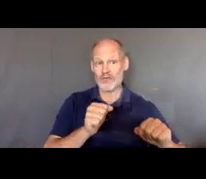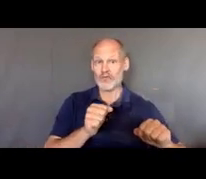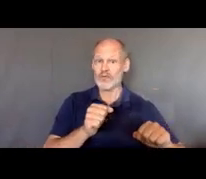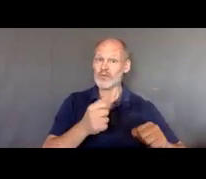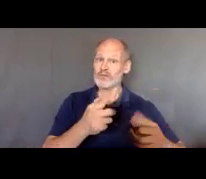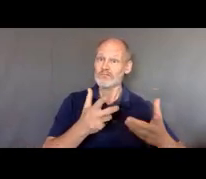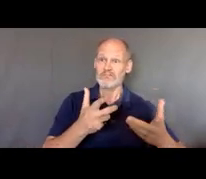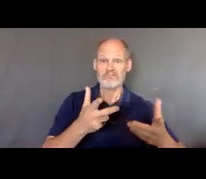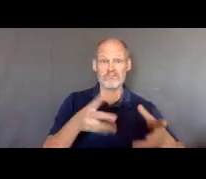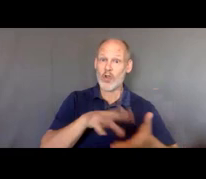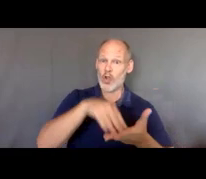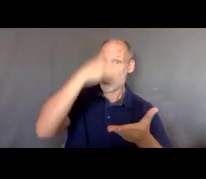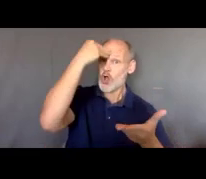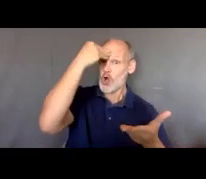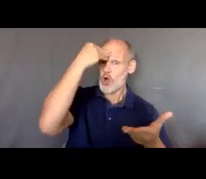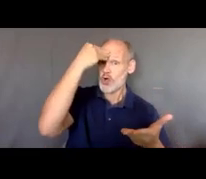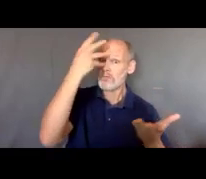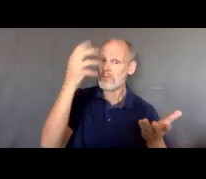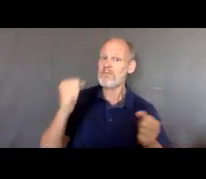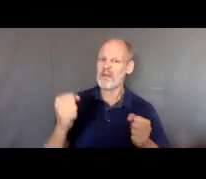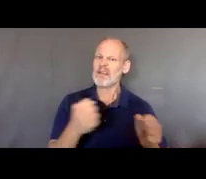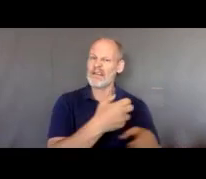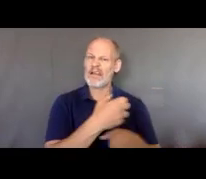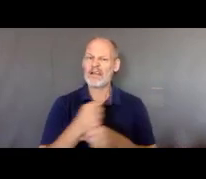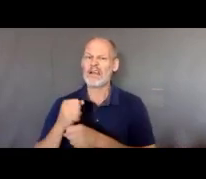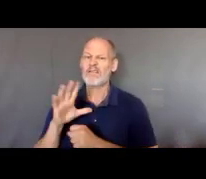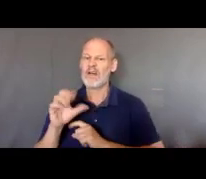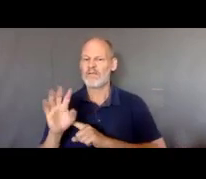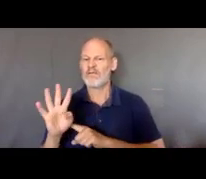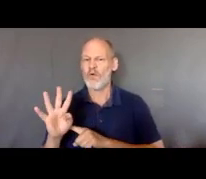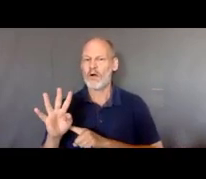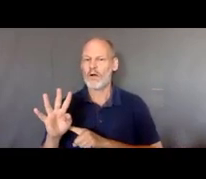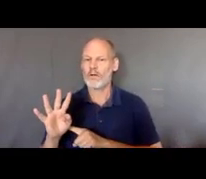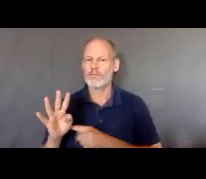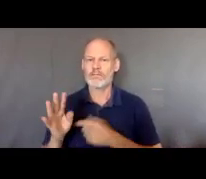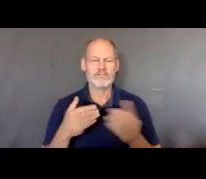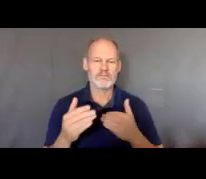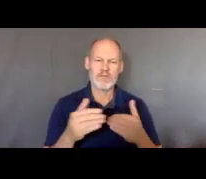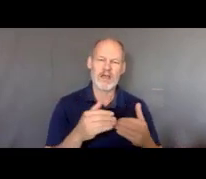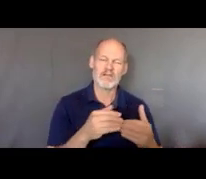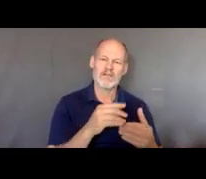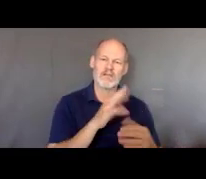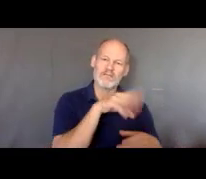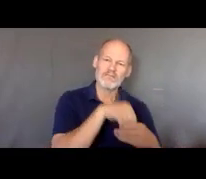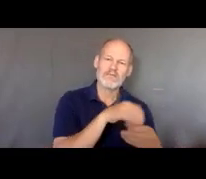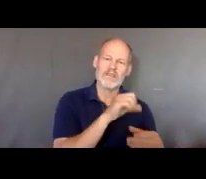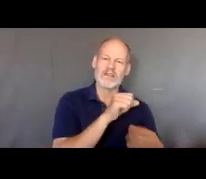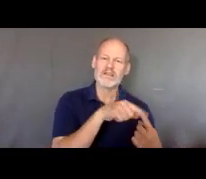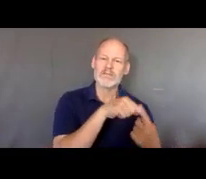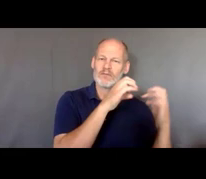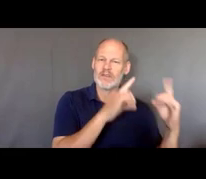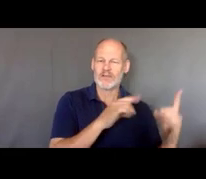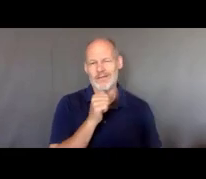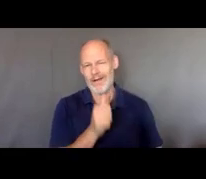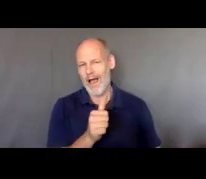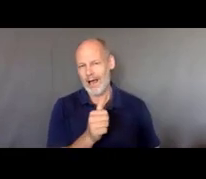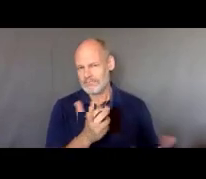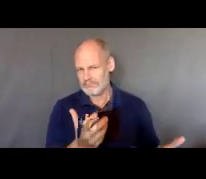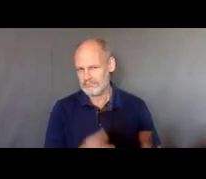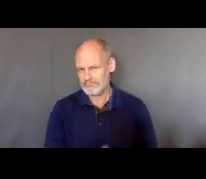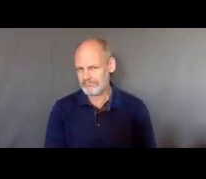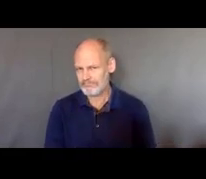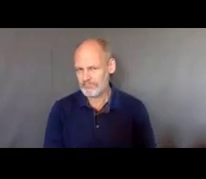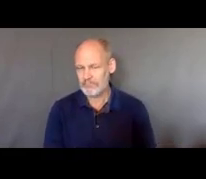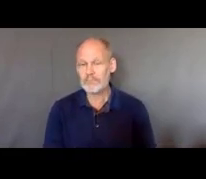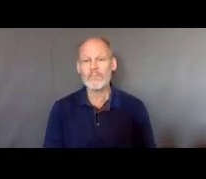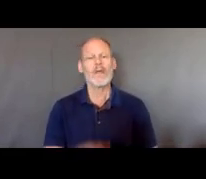tener un plan 504, aun cuando no cualifiquen para educación especial. Y esto, el plan incluiría, como les